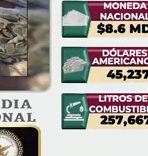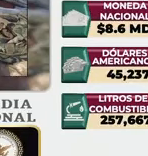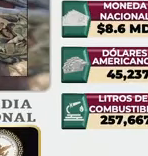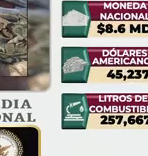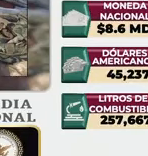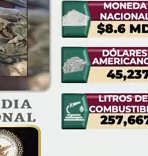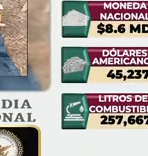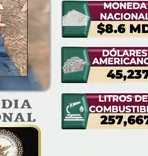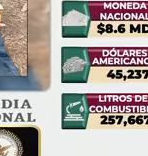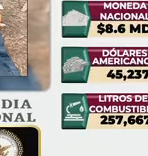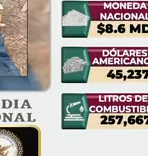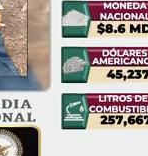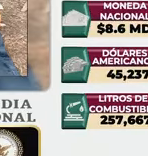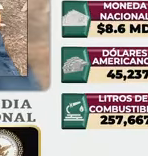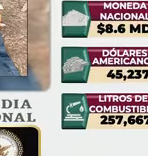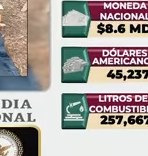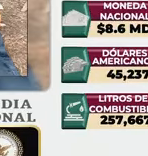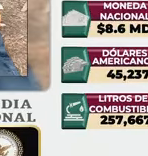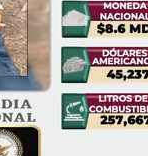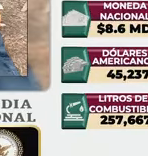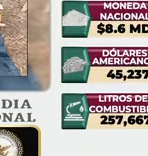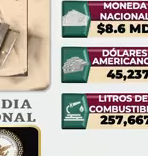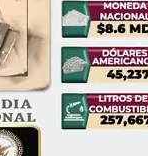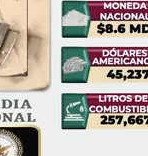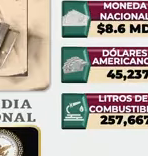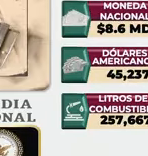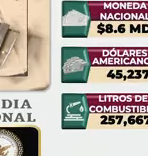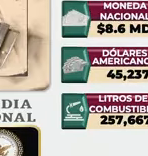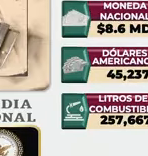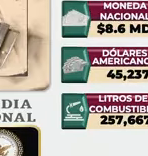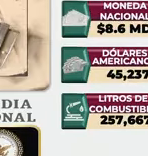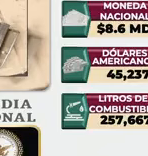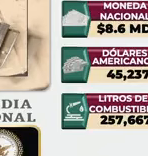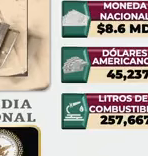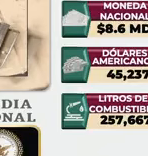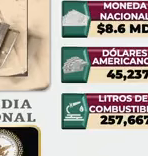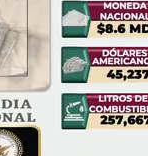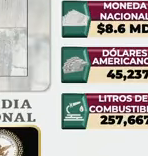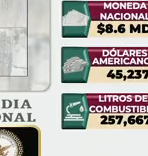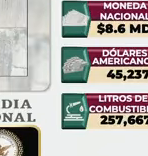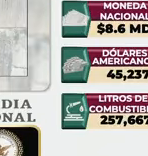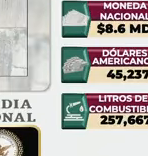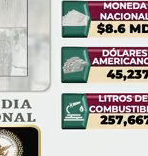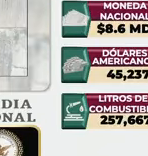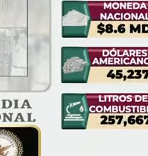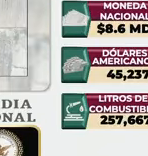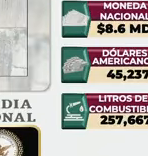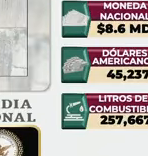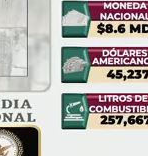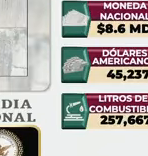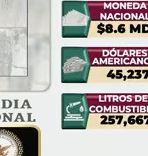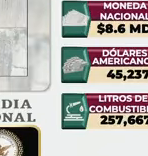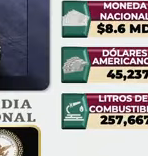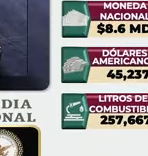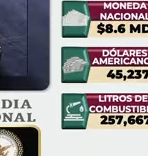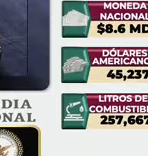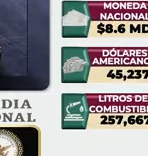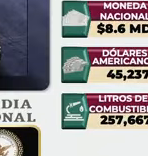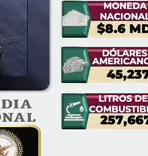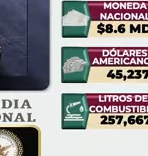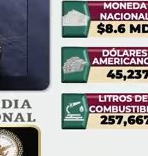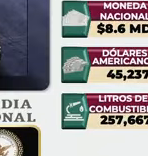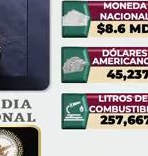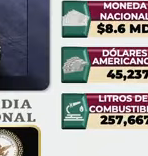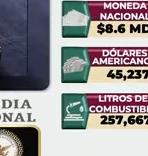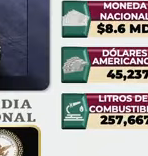579 armas de fuego, 53 mil 852 cartuchos y 736